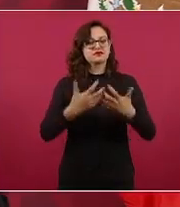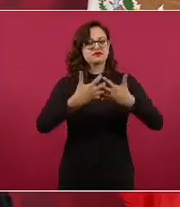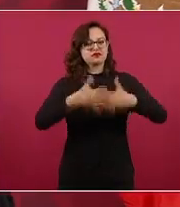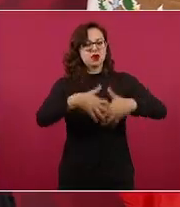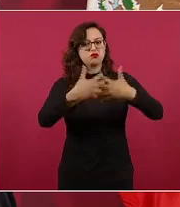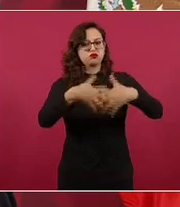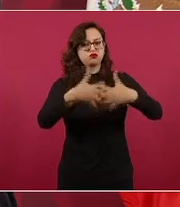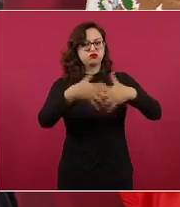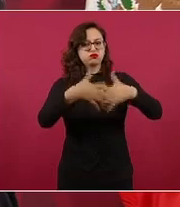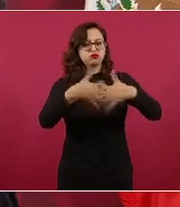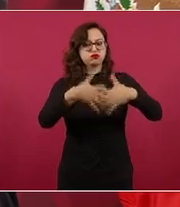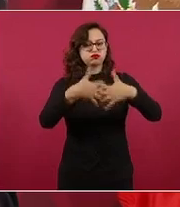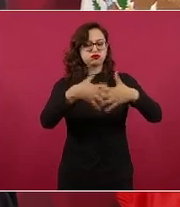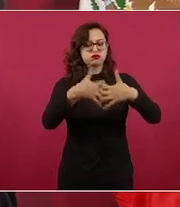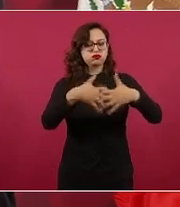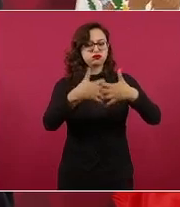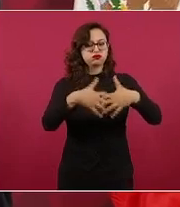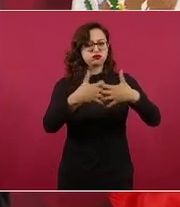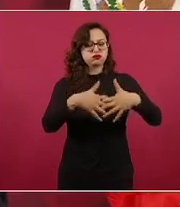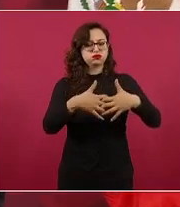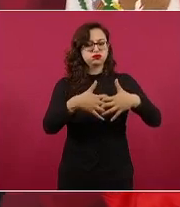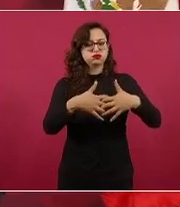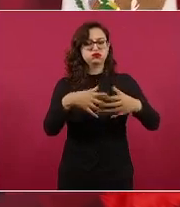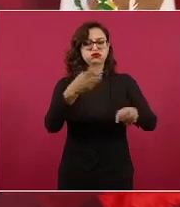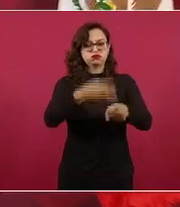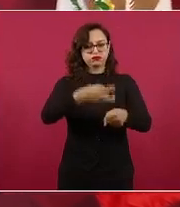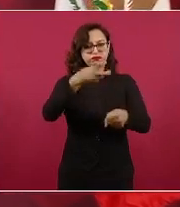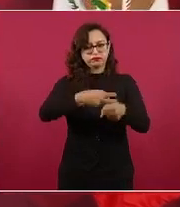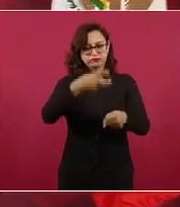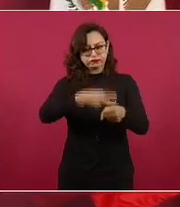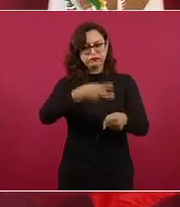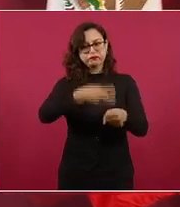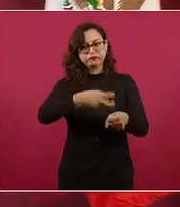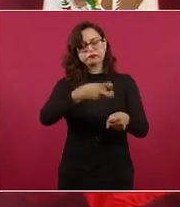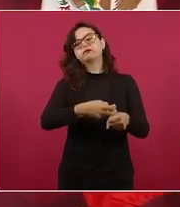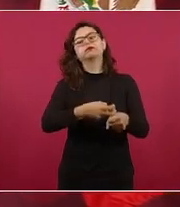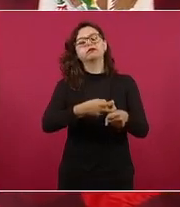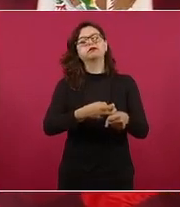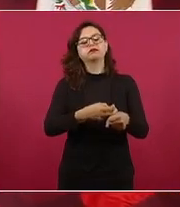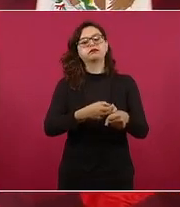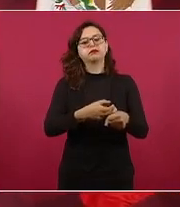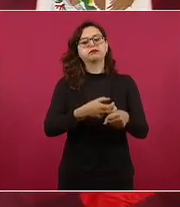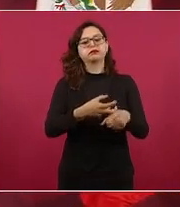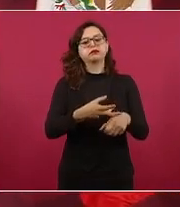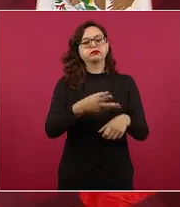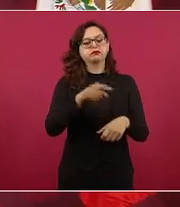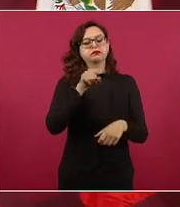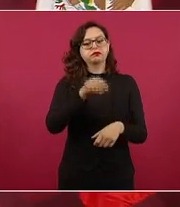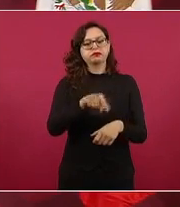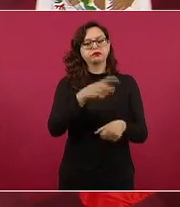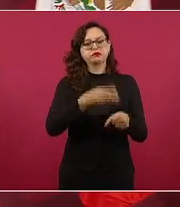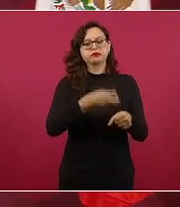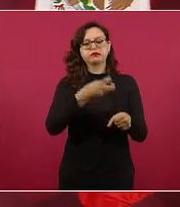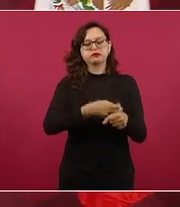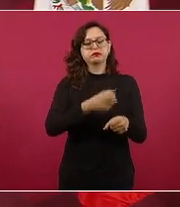que producen cerveza para exportar